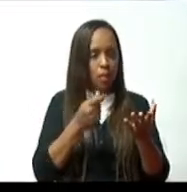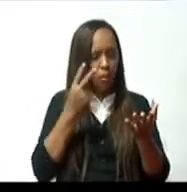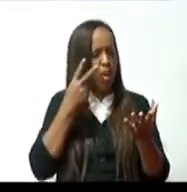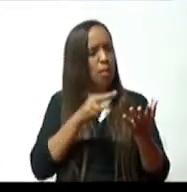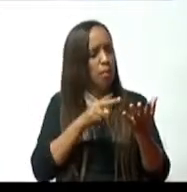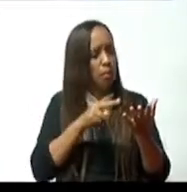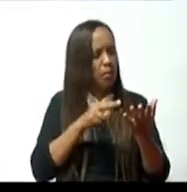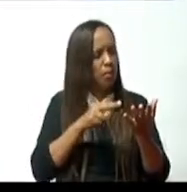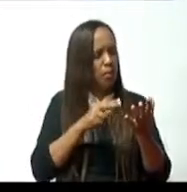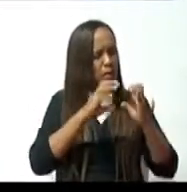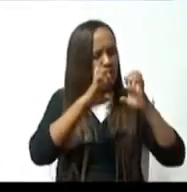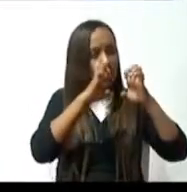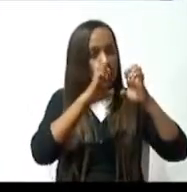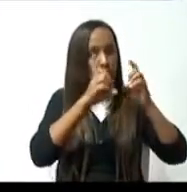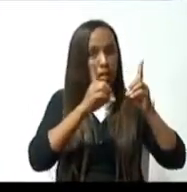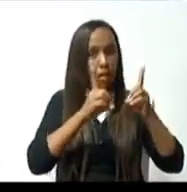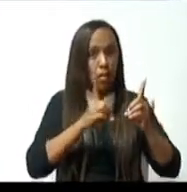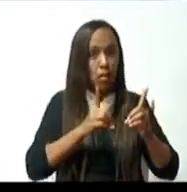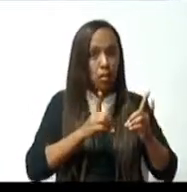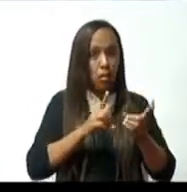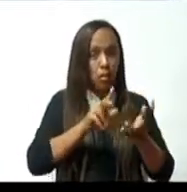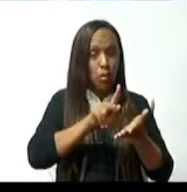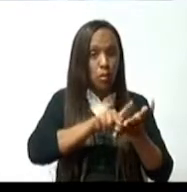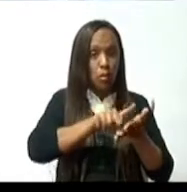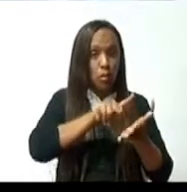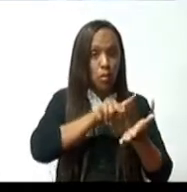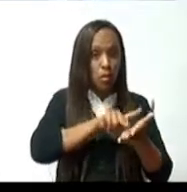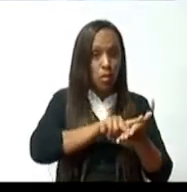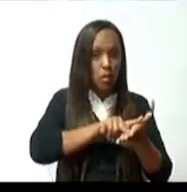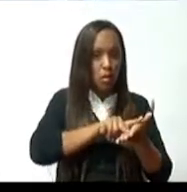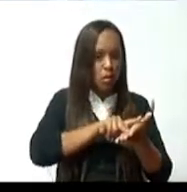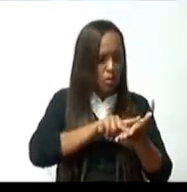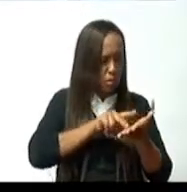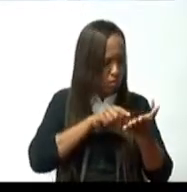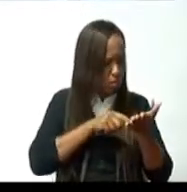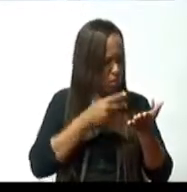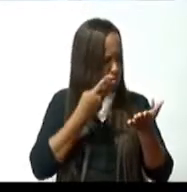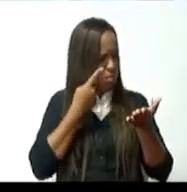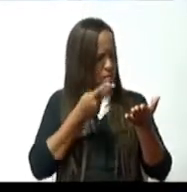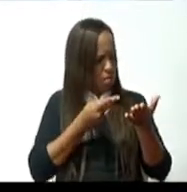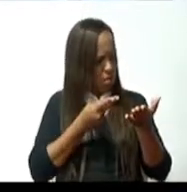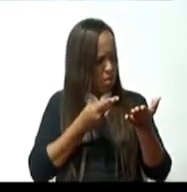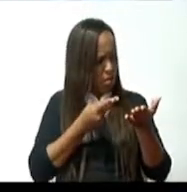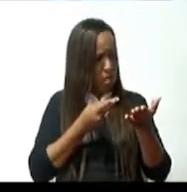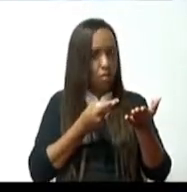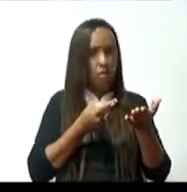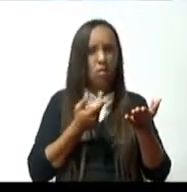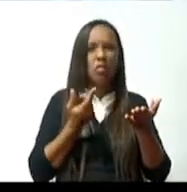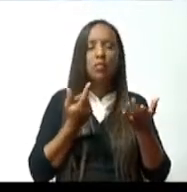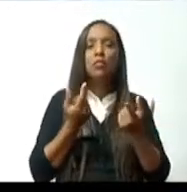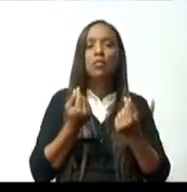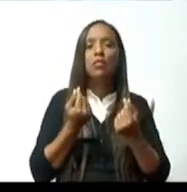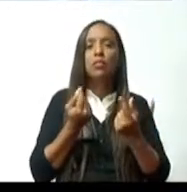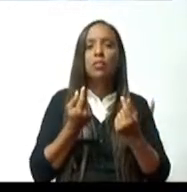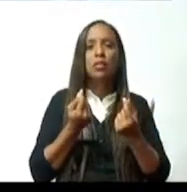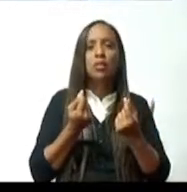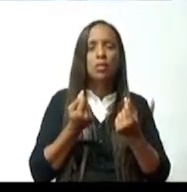Y advertí de inmediato y lo comuniqué a la comisión